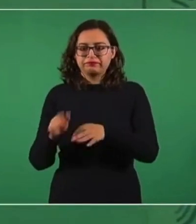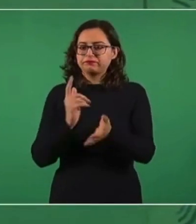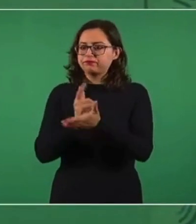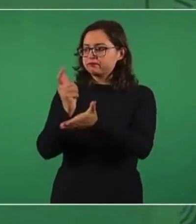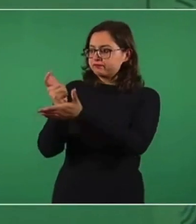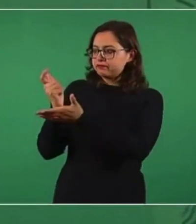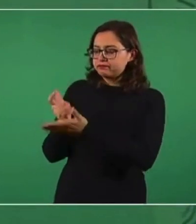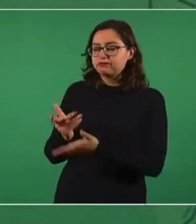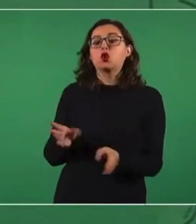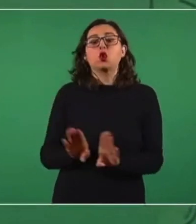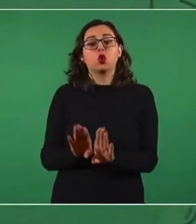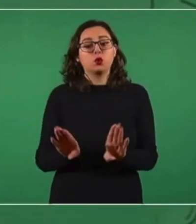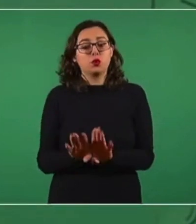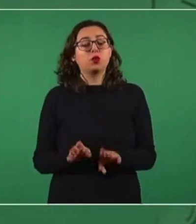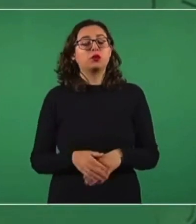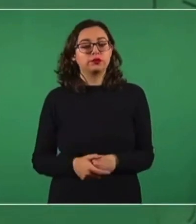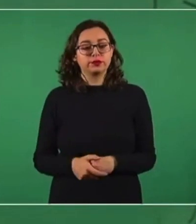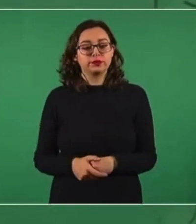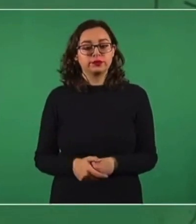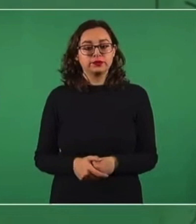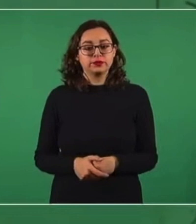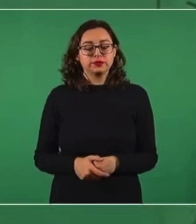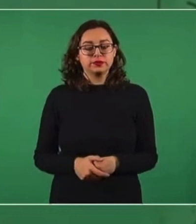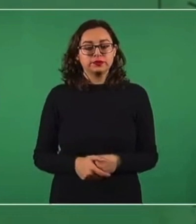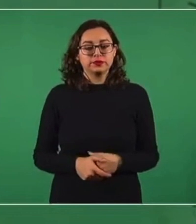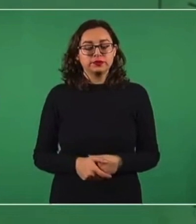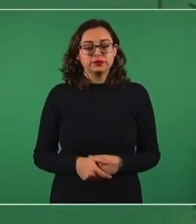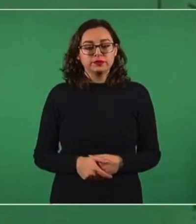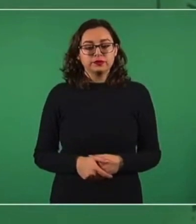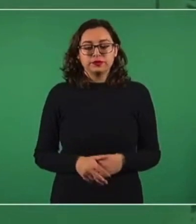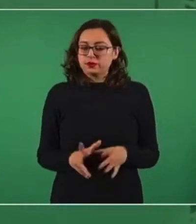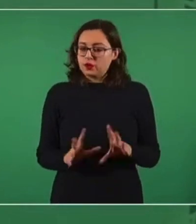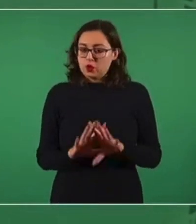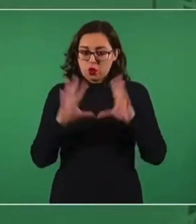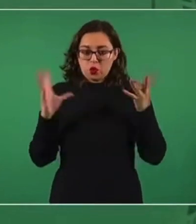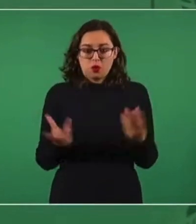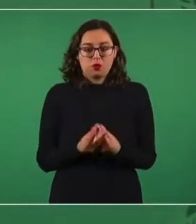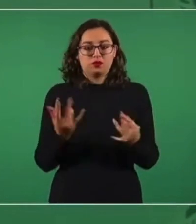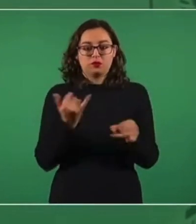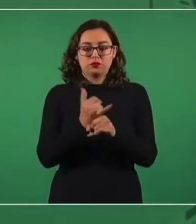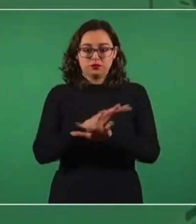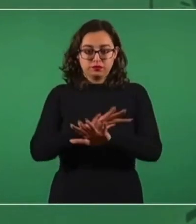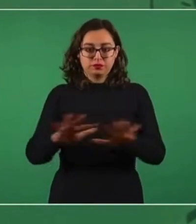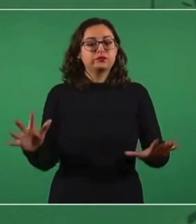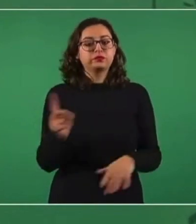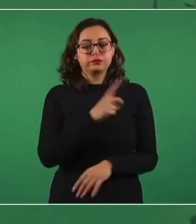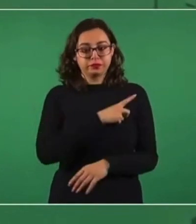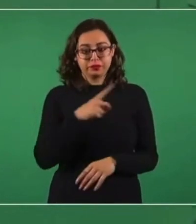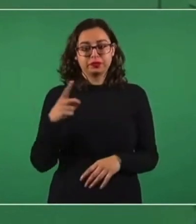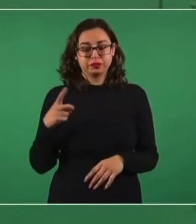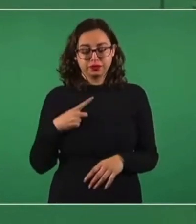todo un informe completo.